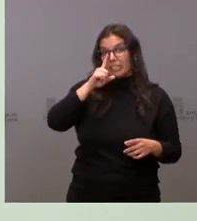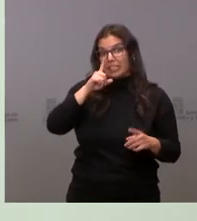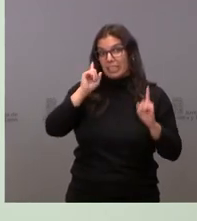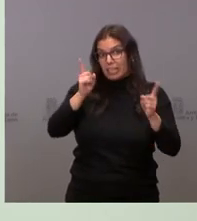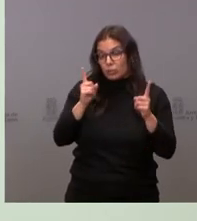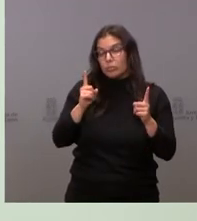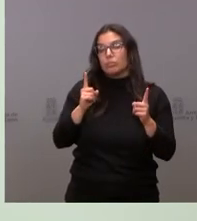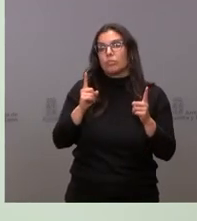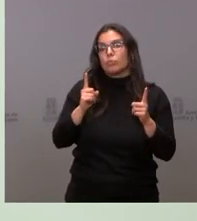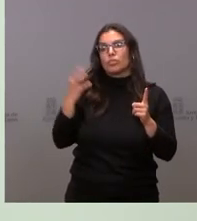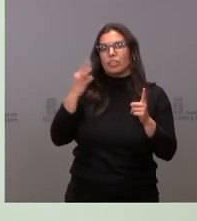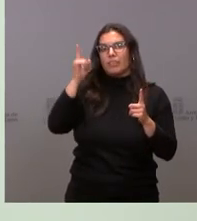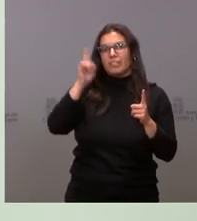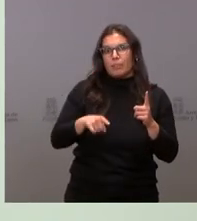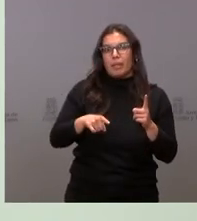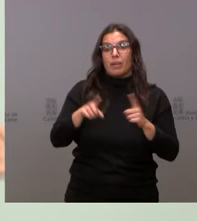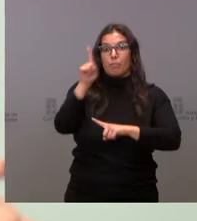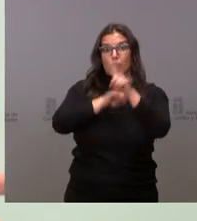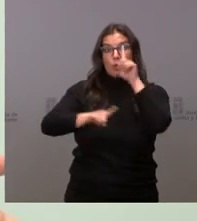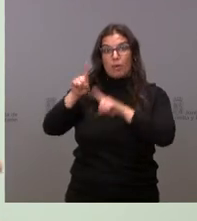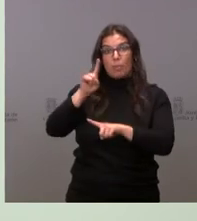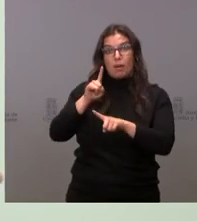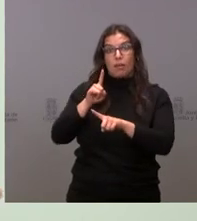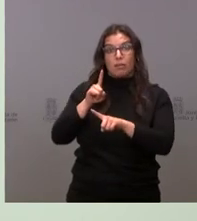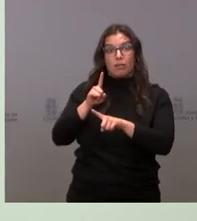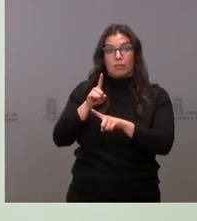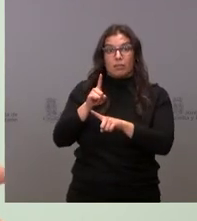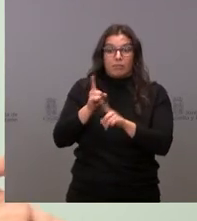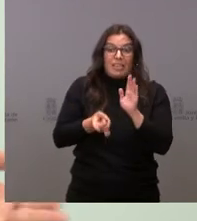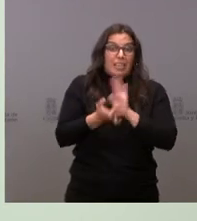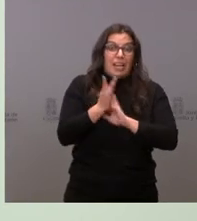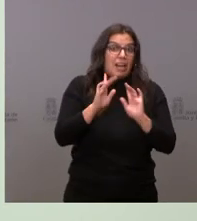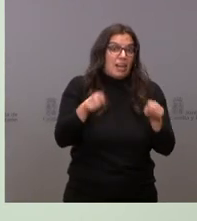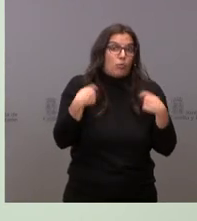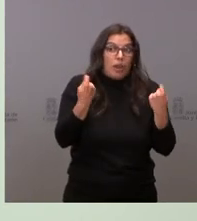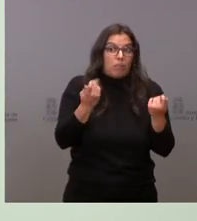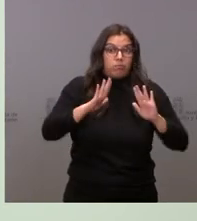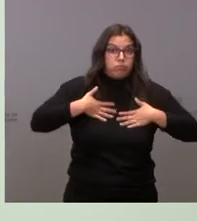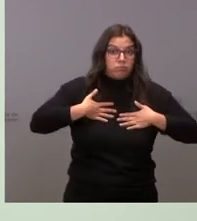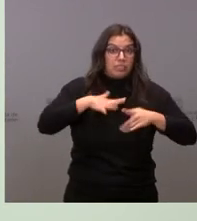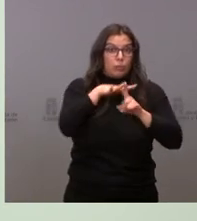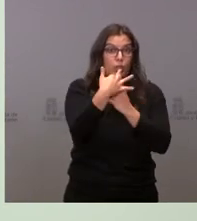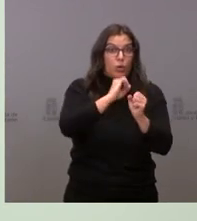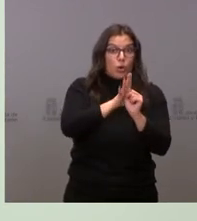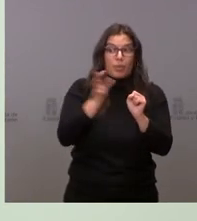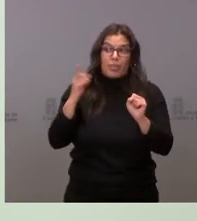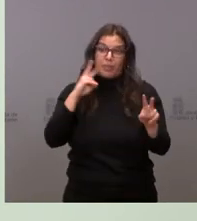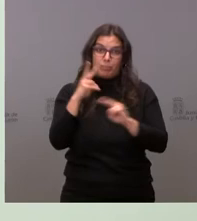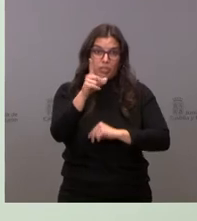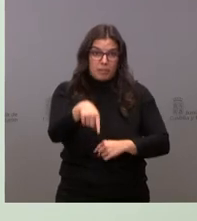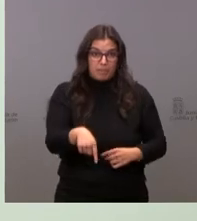que responder a una problemática creada por la naturaleza, que es la situación del COVID.